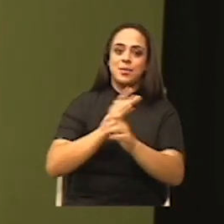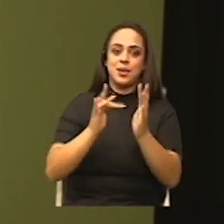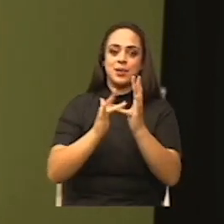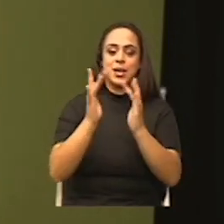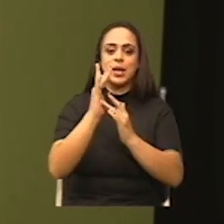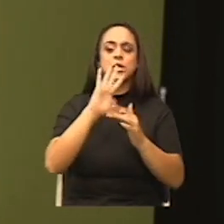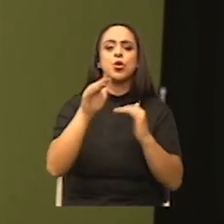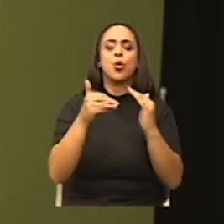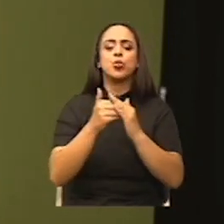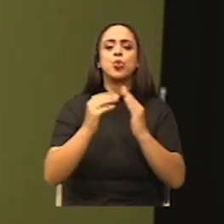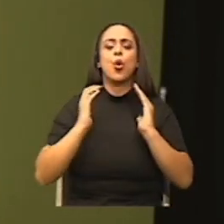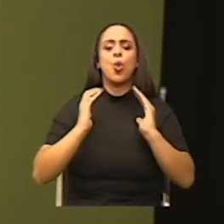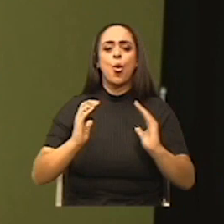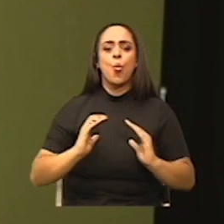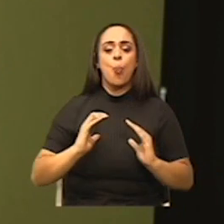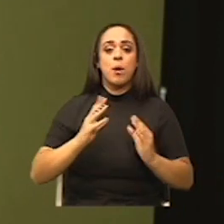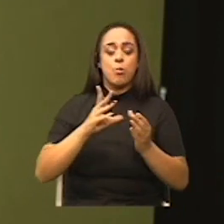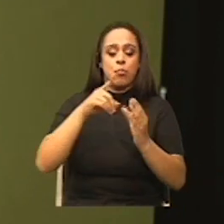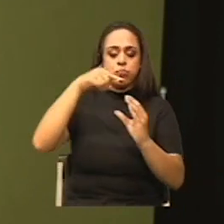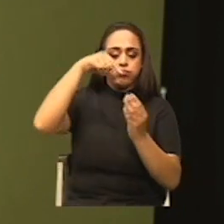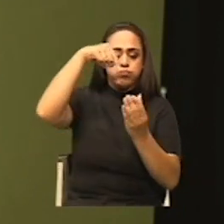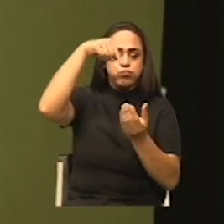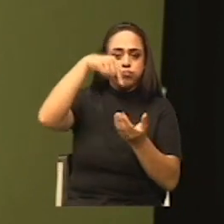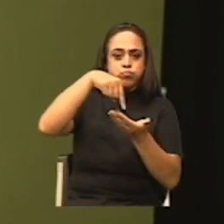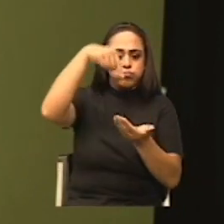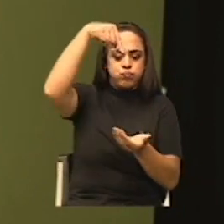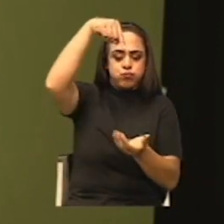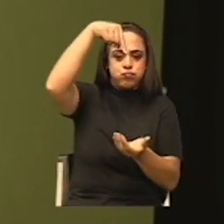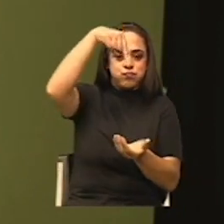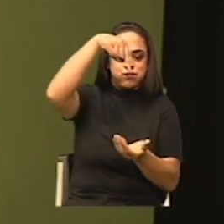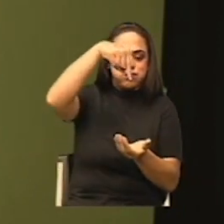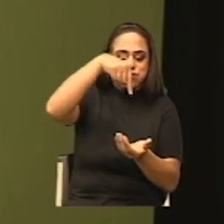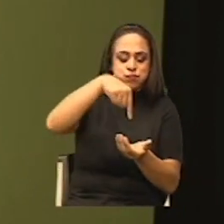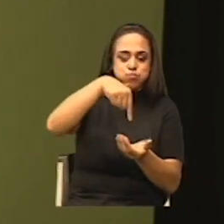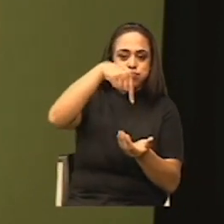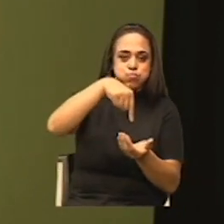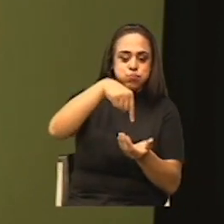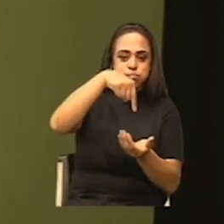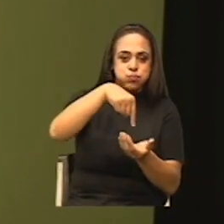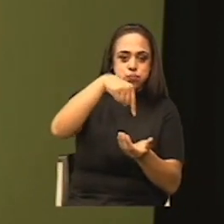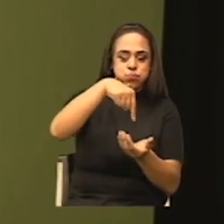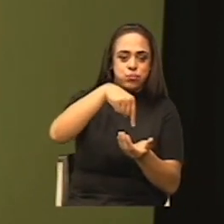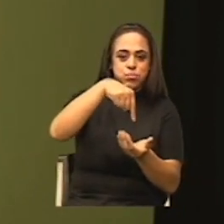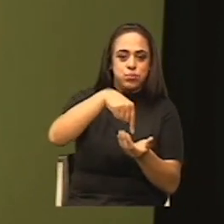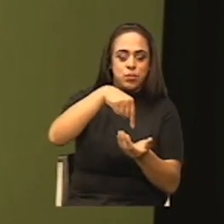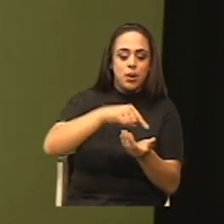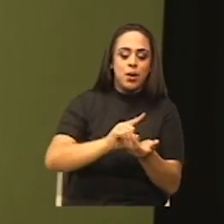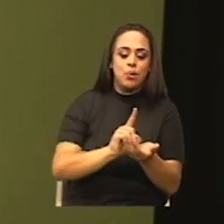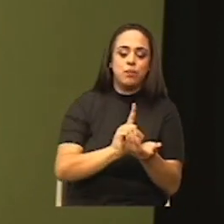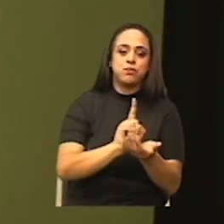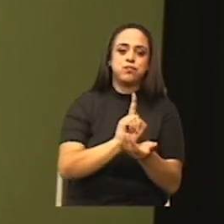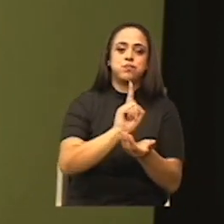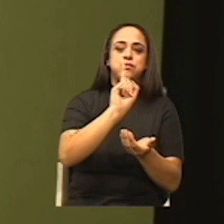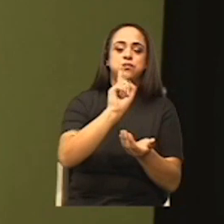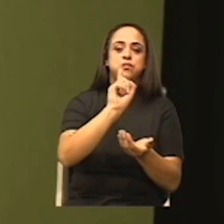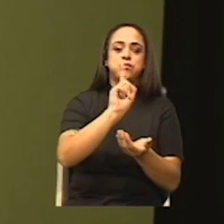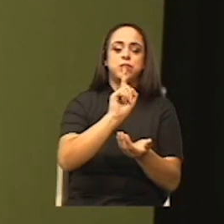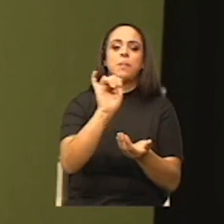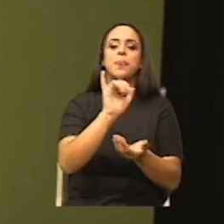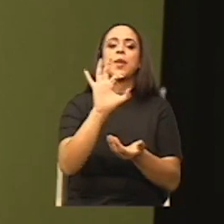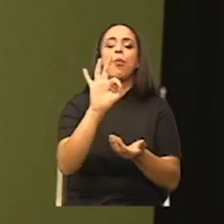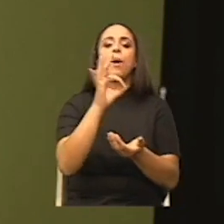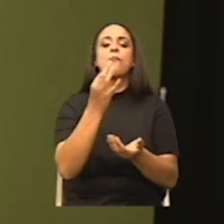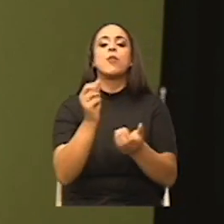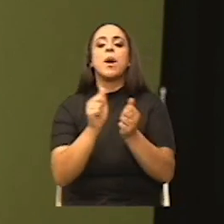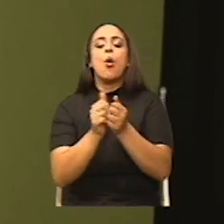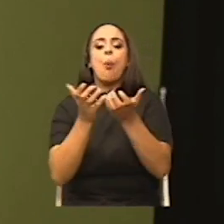o totalmente en un fluido, experimenta una fuerza de empuje vertical y ascendente de igual magnitud al peso